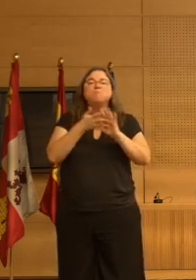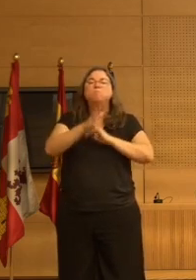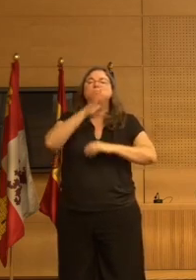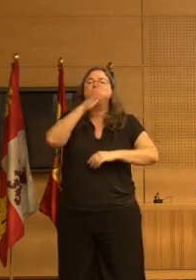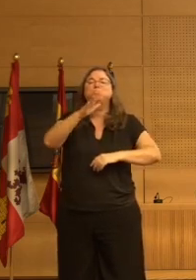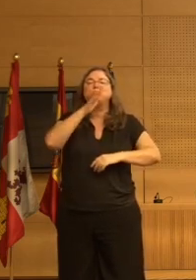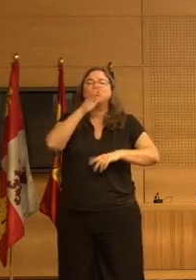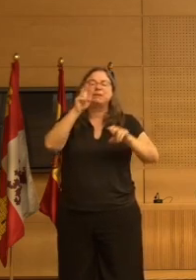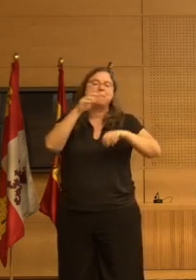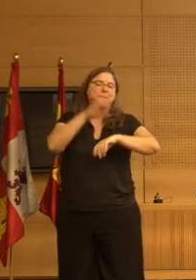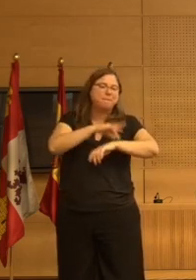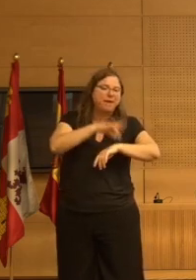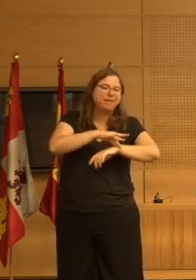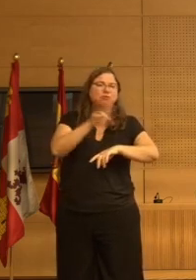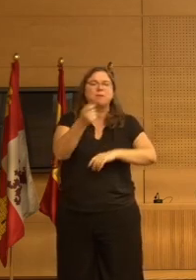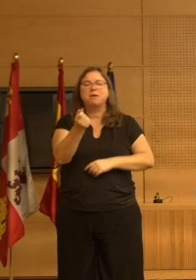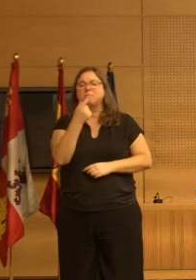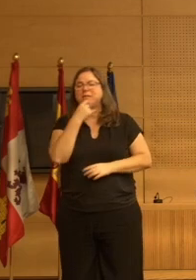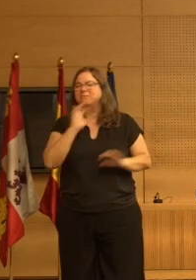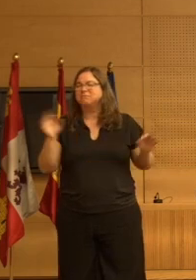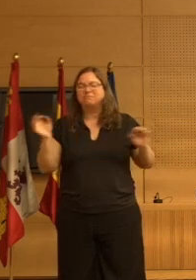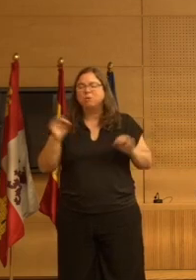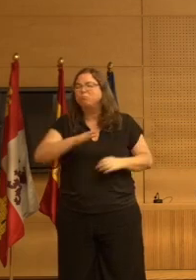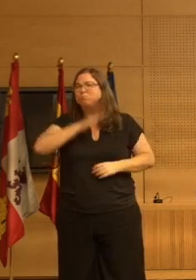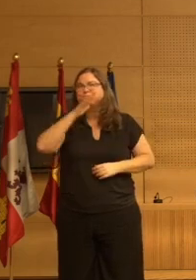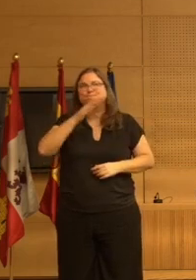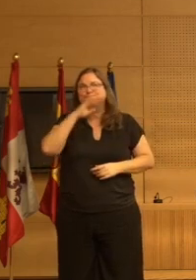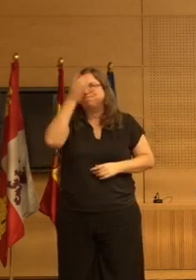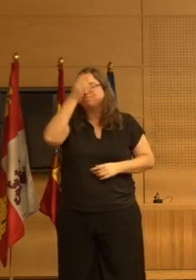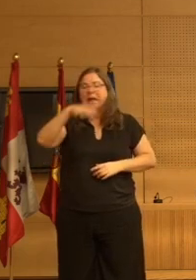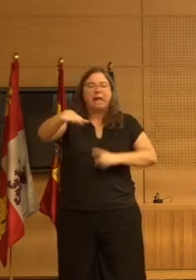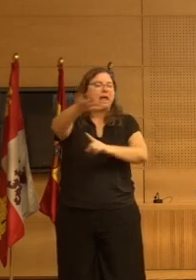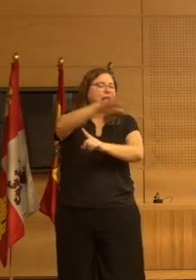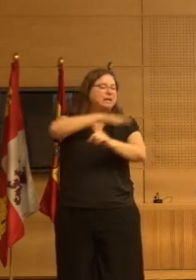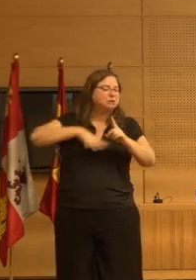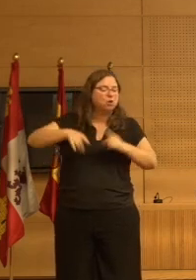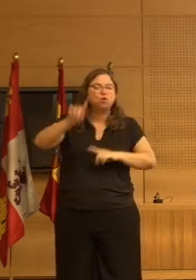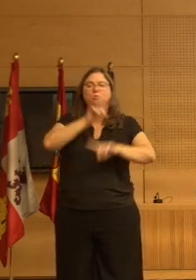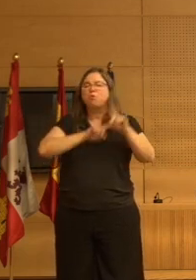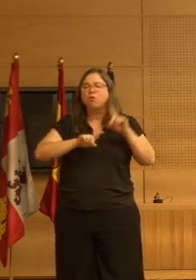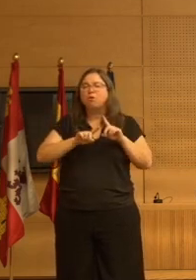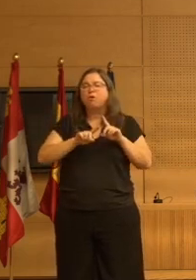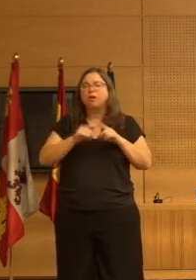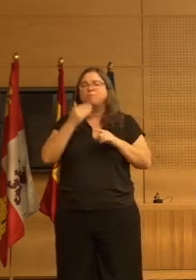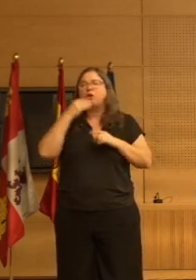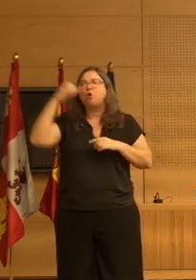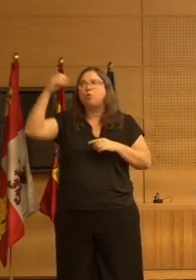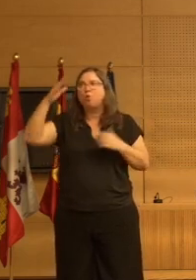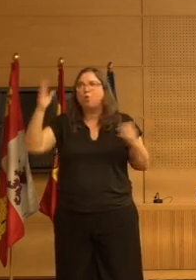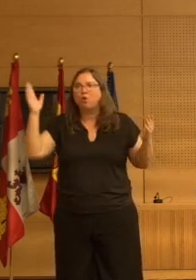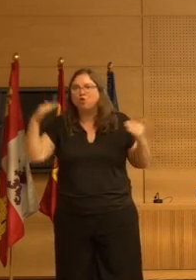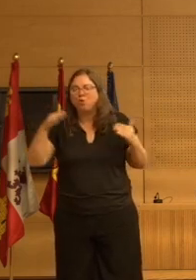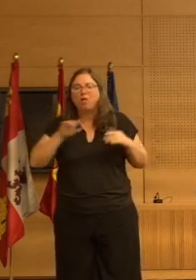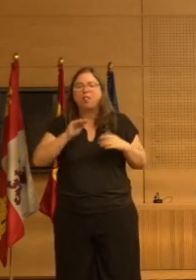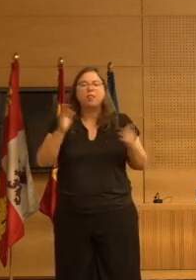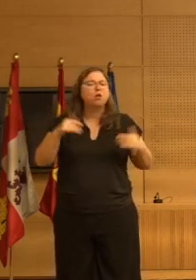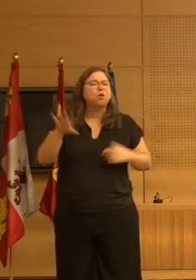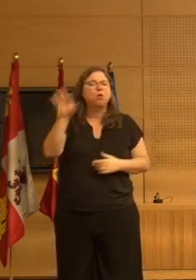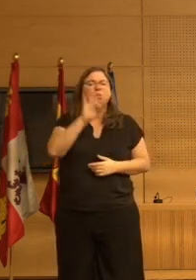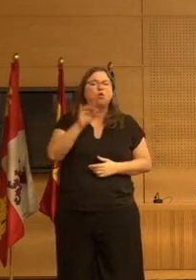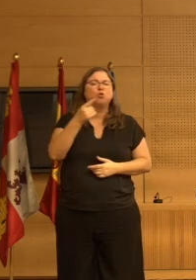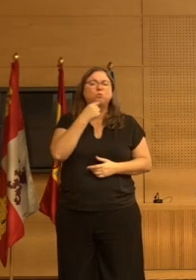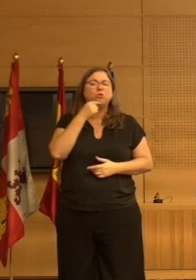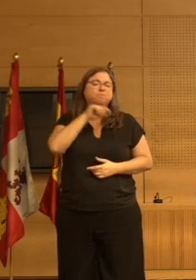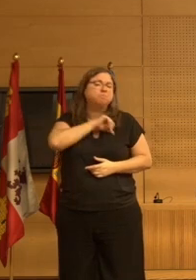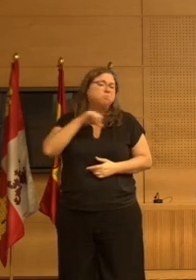por trastornos médicos medicaciones entorno como cuidador ausencia de luz de estímulos o simplemente una